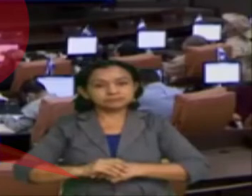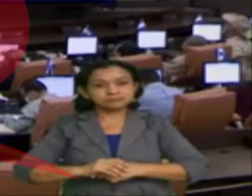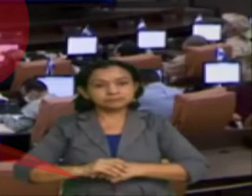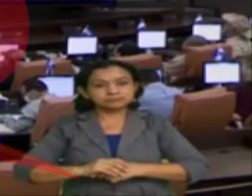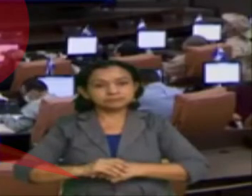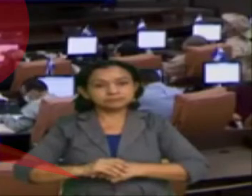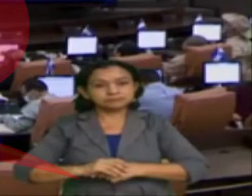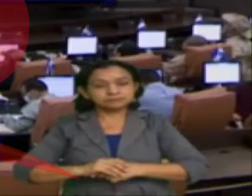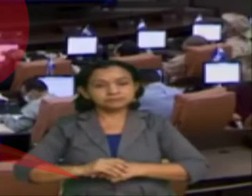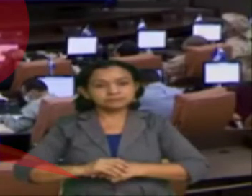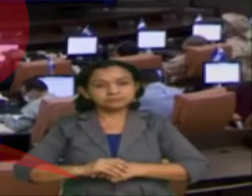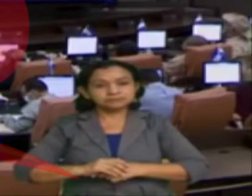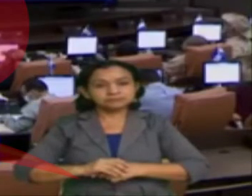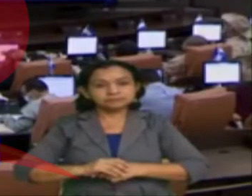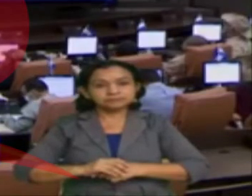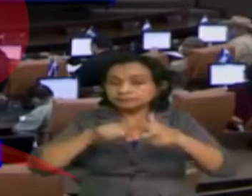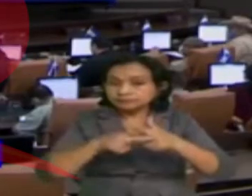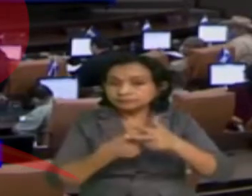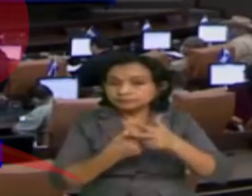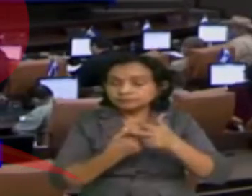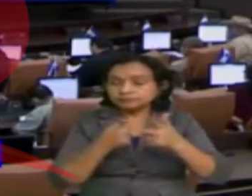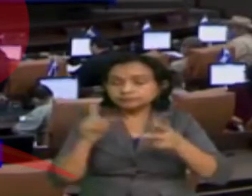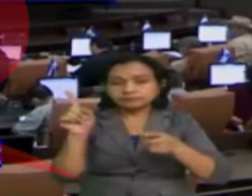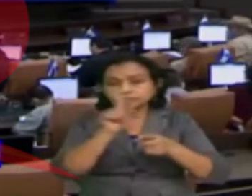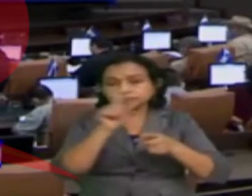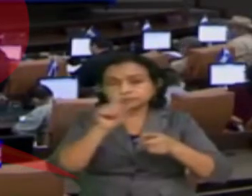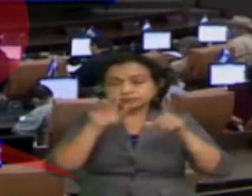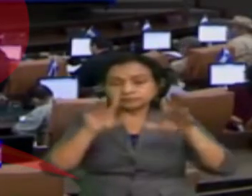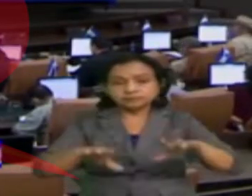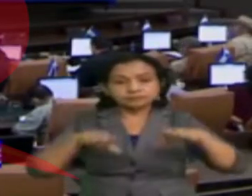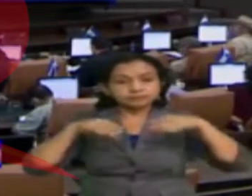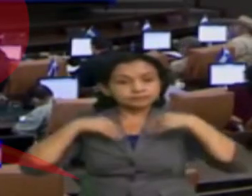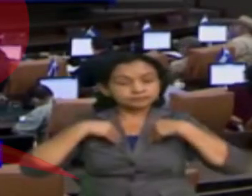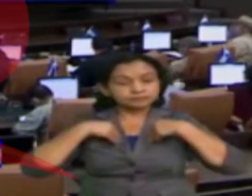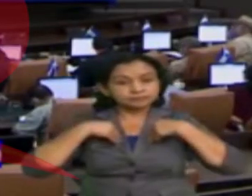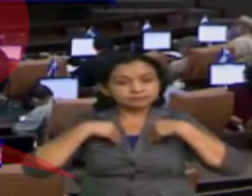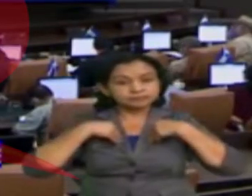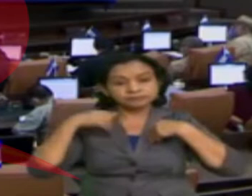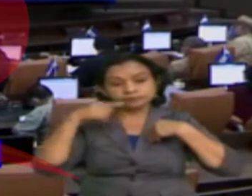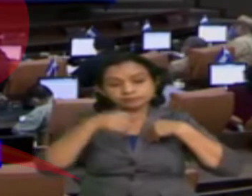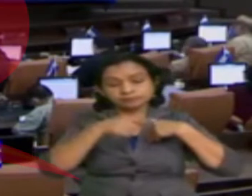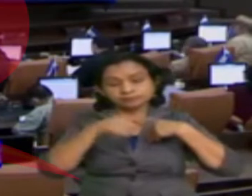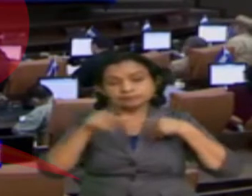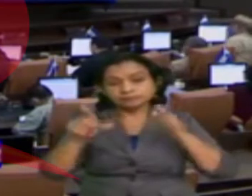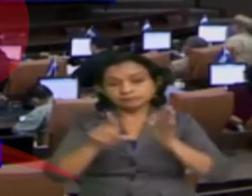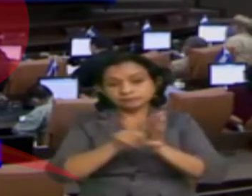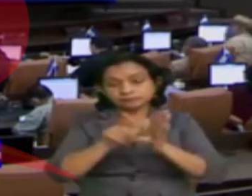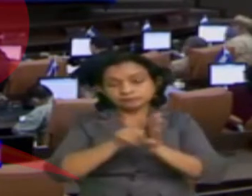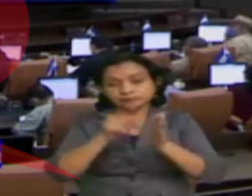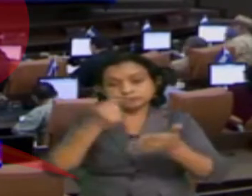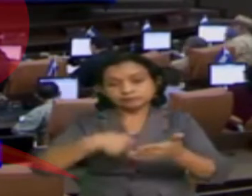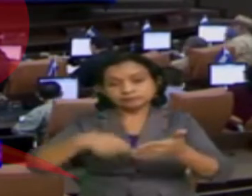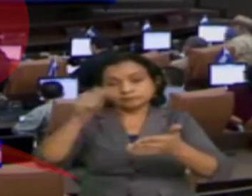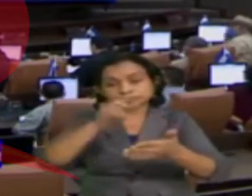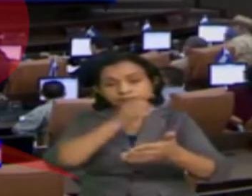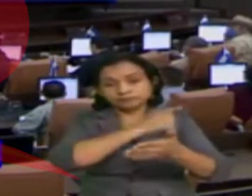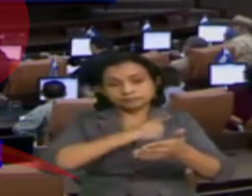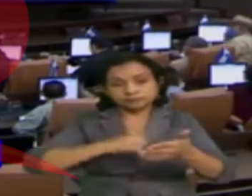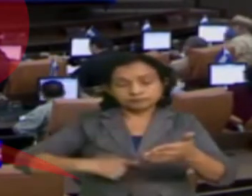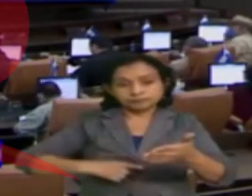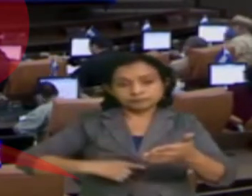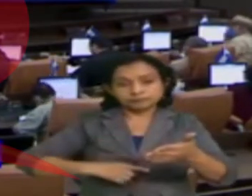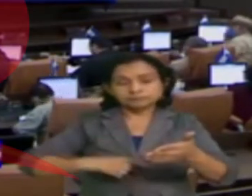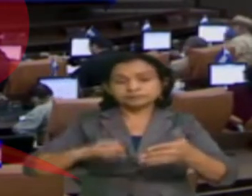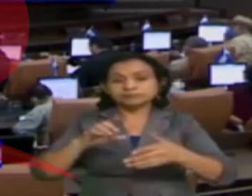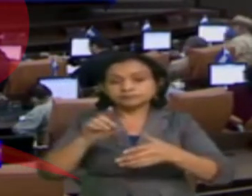atentar contra la libertad de expresión. Nos oponemos en su totalidad al dictamen favorable suscrito por los diputados